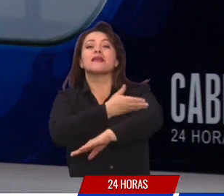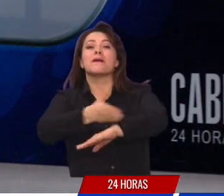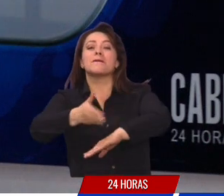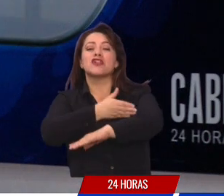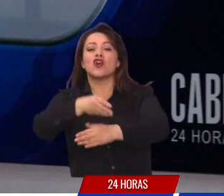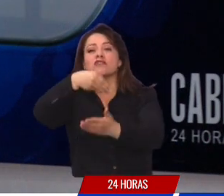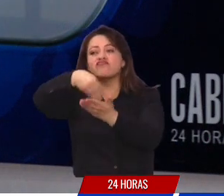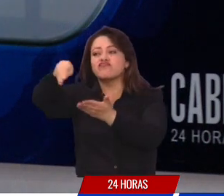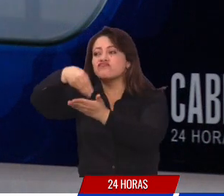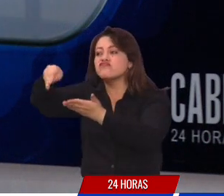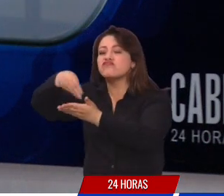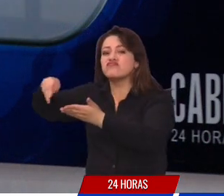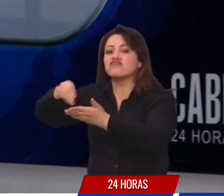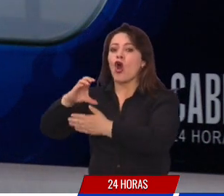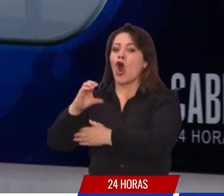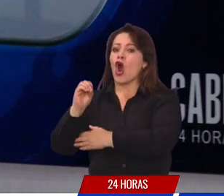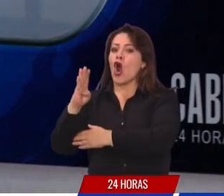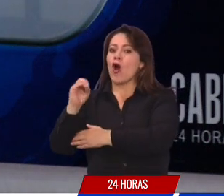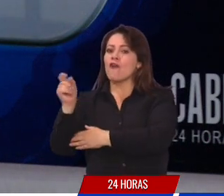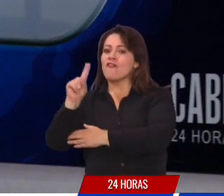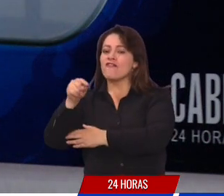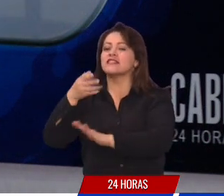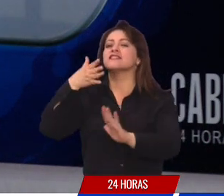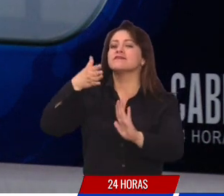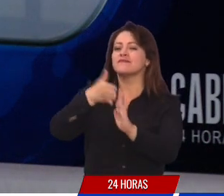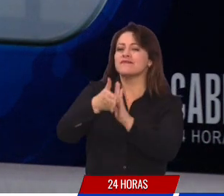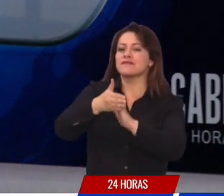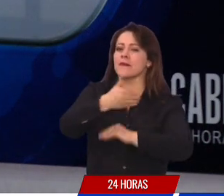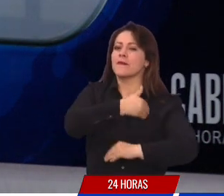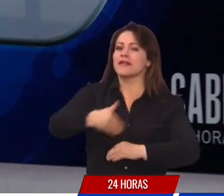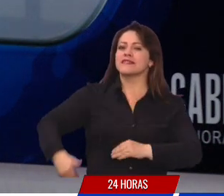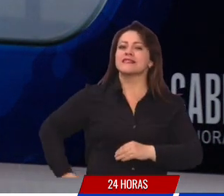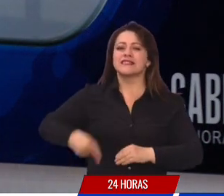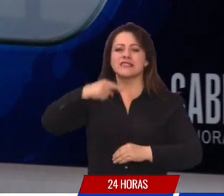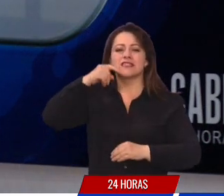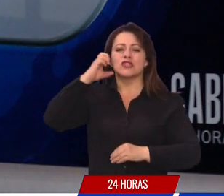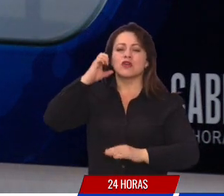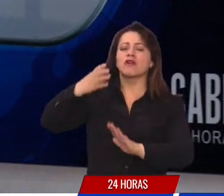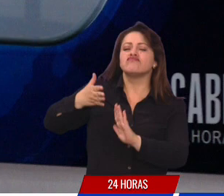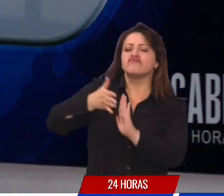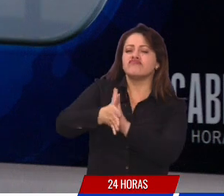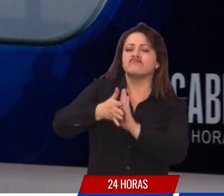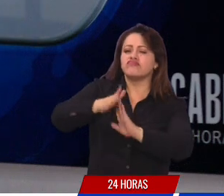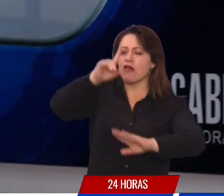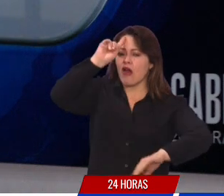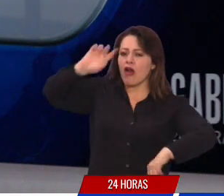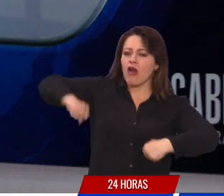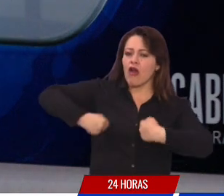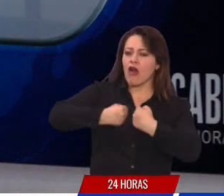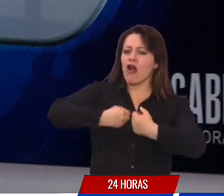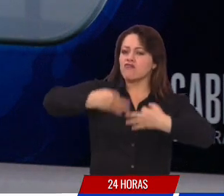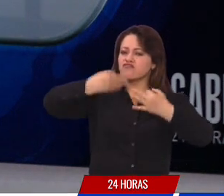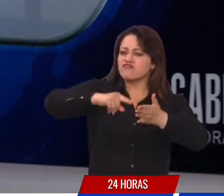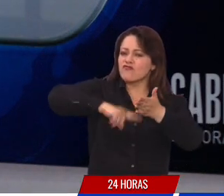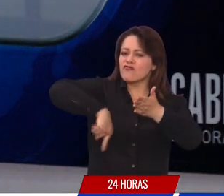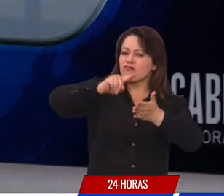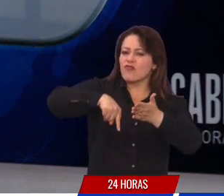a través de la plataforma Cobas. Estas fueron las palabras del presidente Iván Duque sobre el acuerdo firmado.